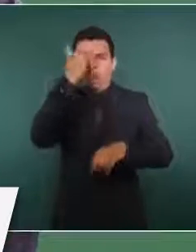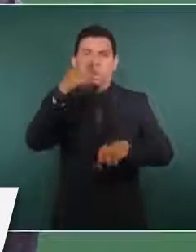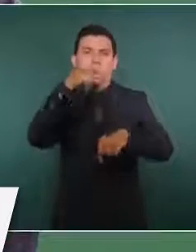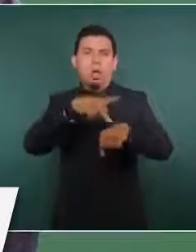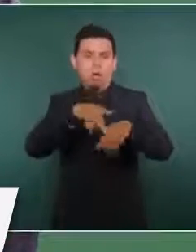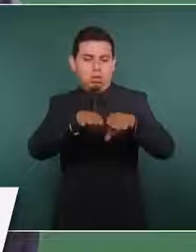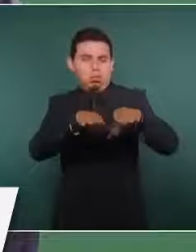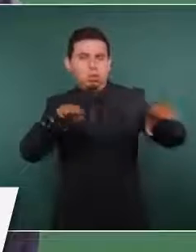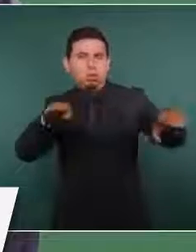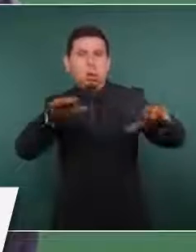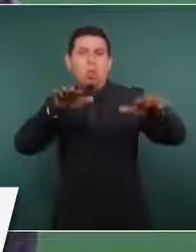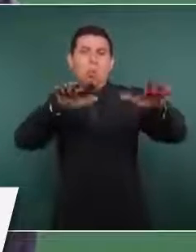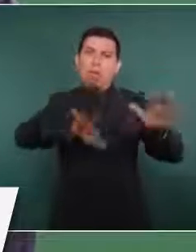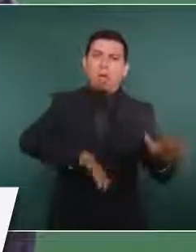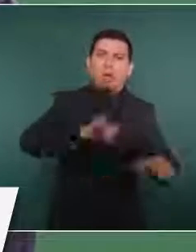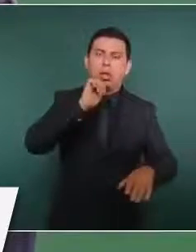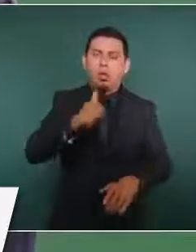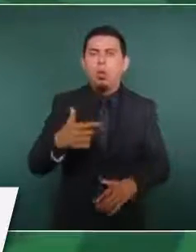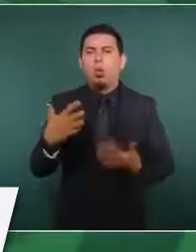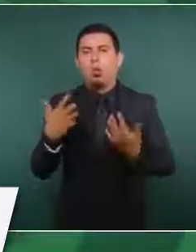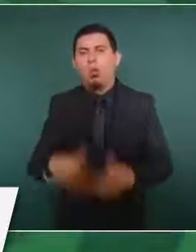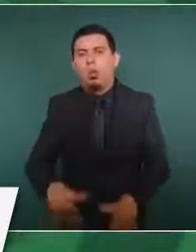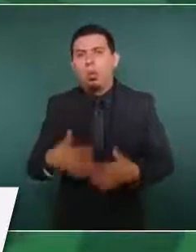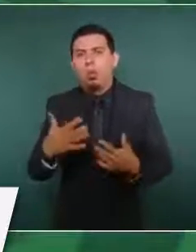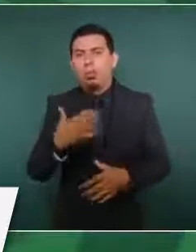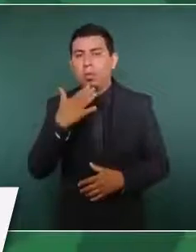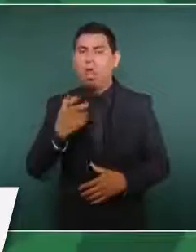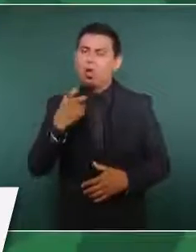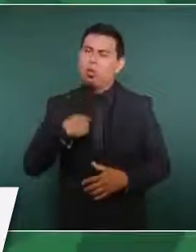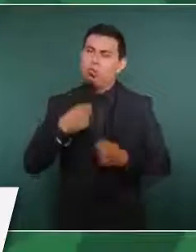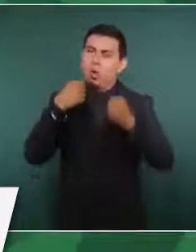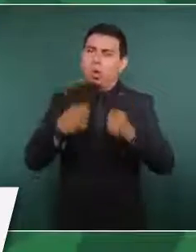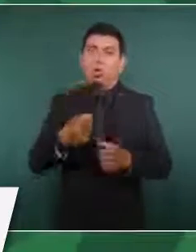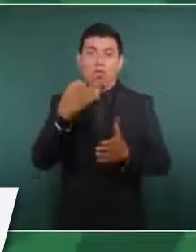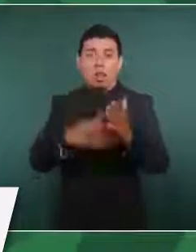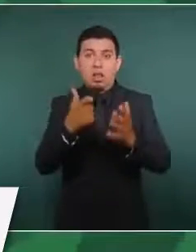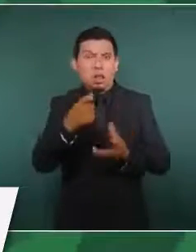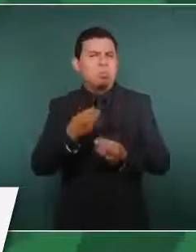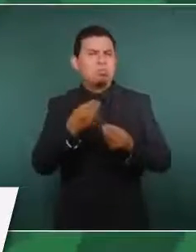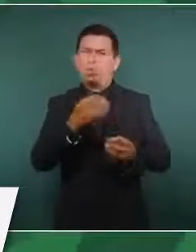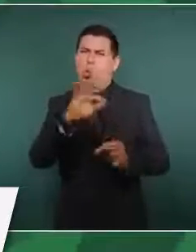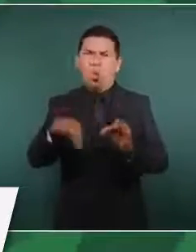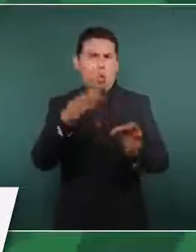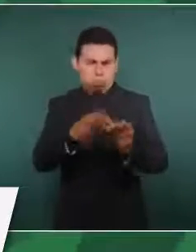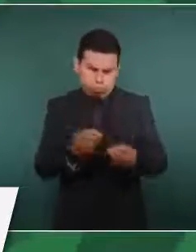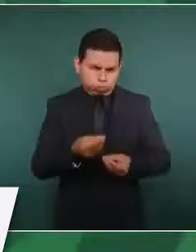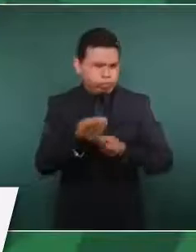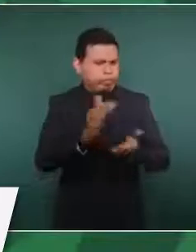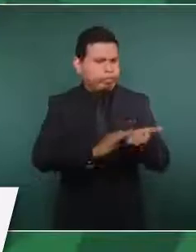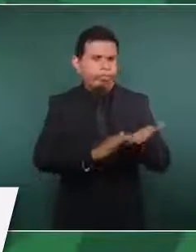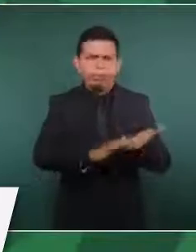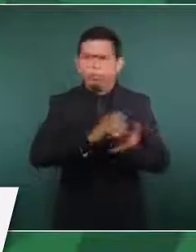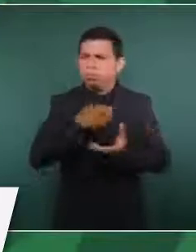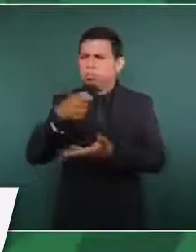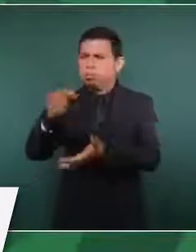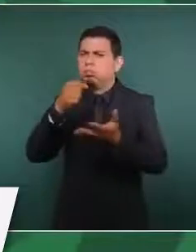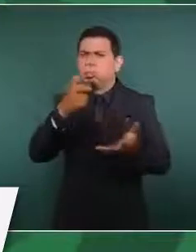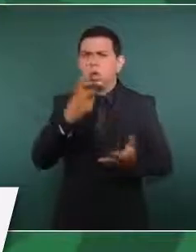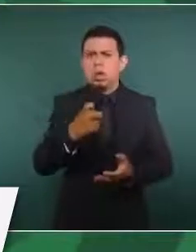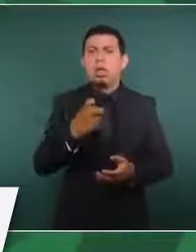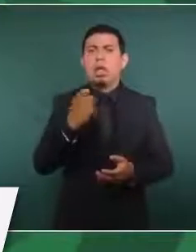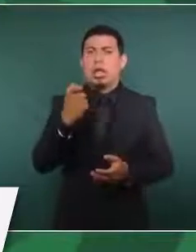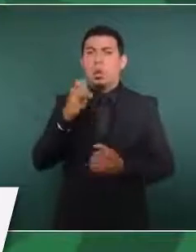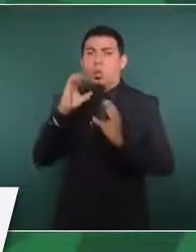modo que no van a faltar los recursos. Por eso cuidamos el